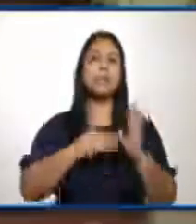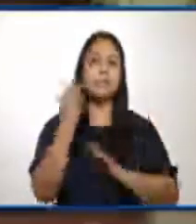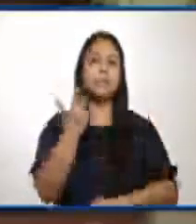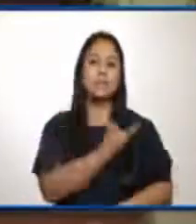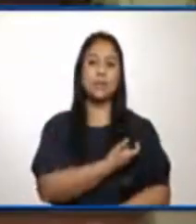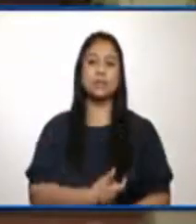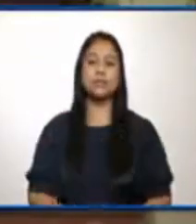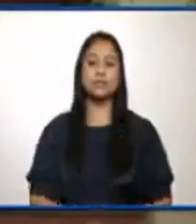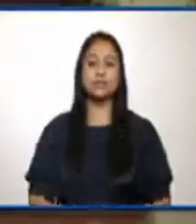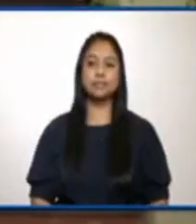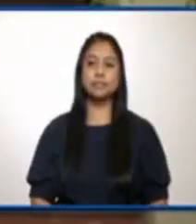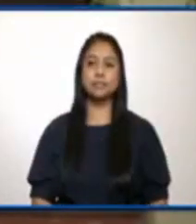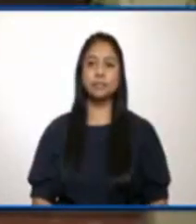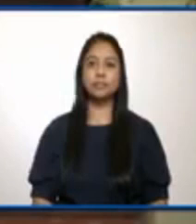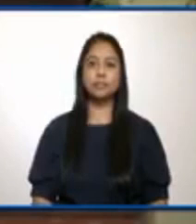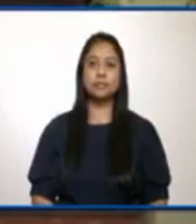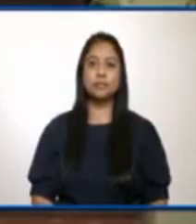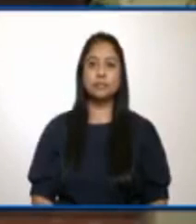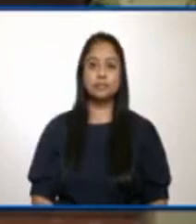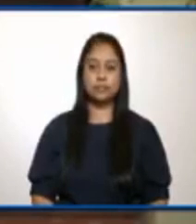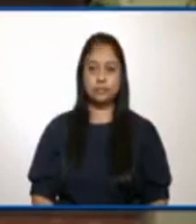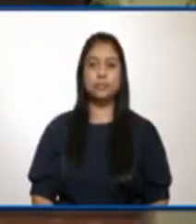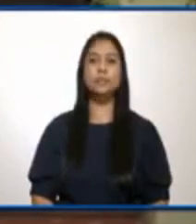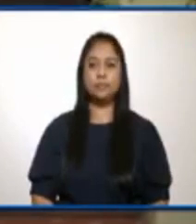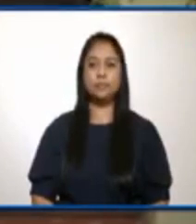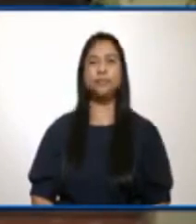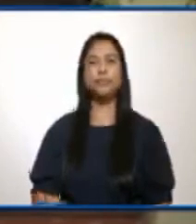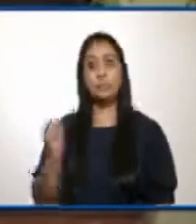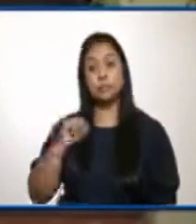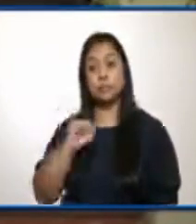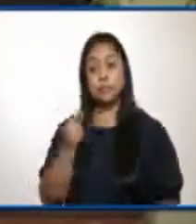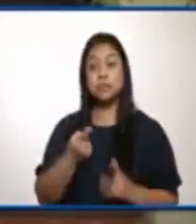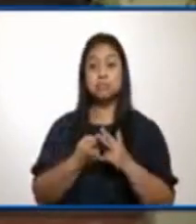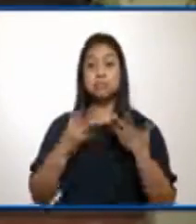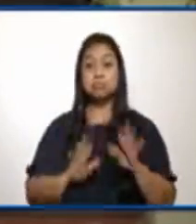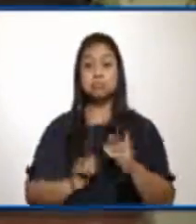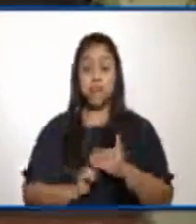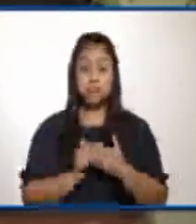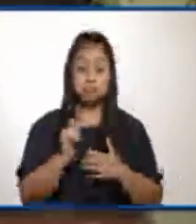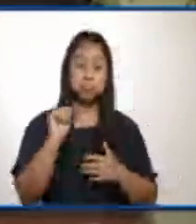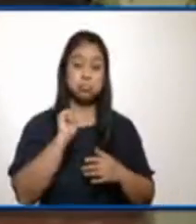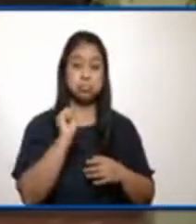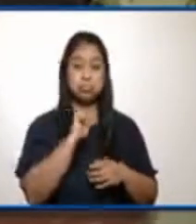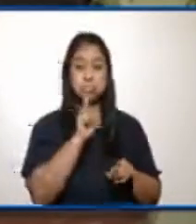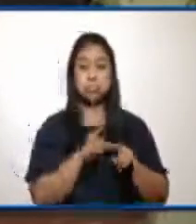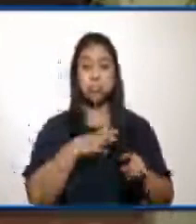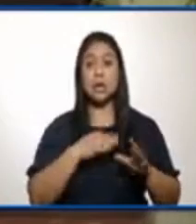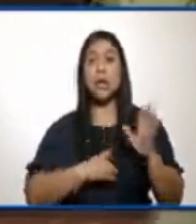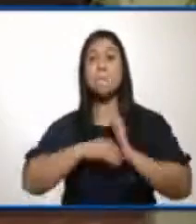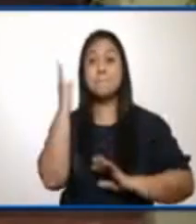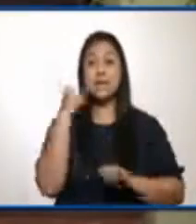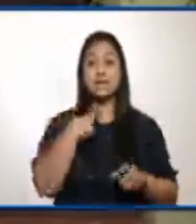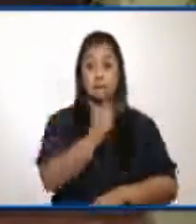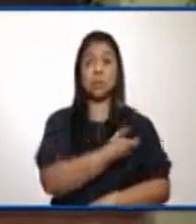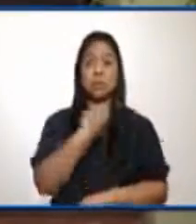empezando por el final, le quiero decir que sí hemos avanzado. El propósito es contar con más vacunas. Como ustedes